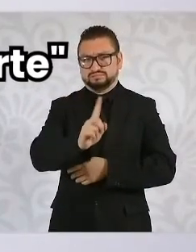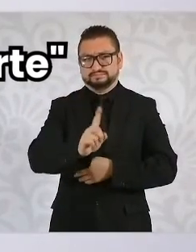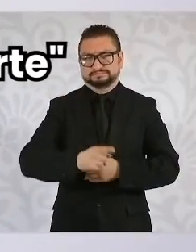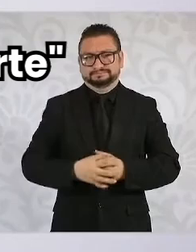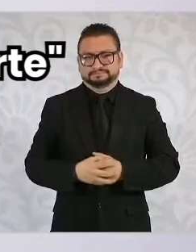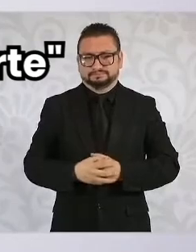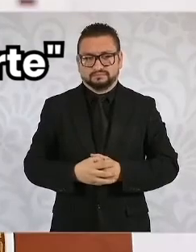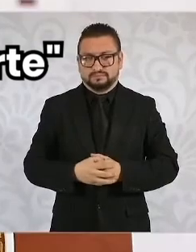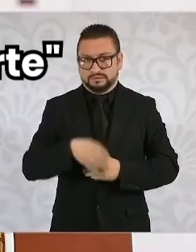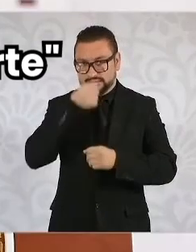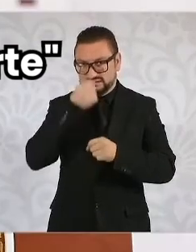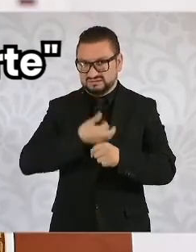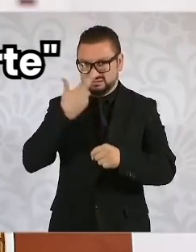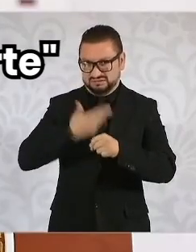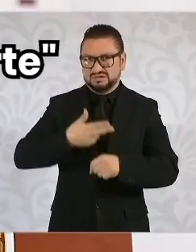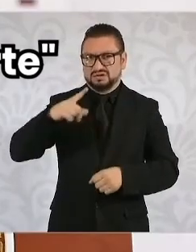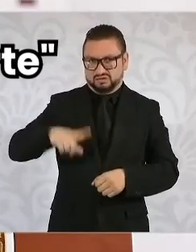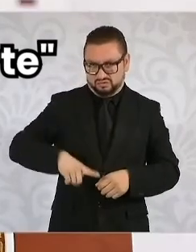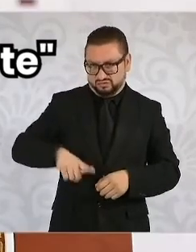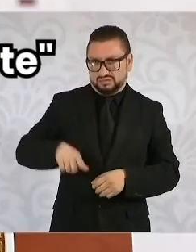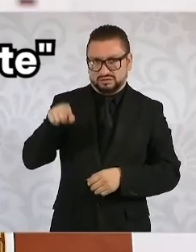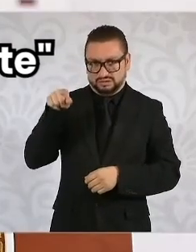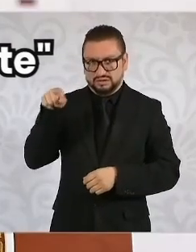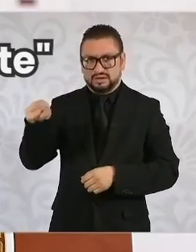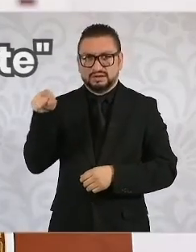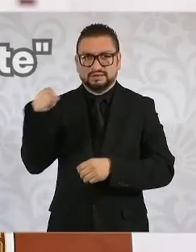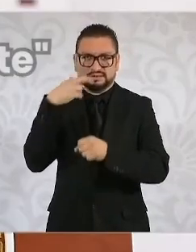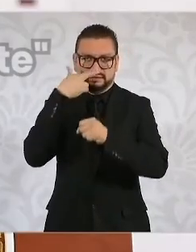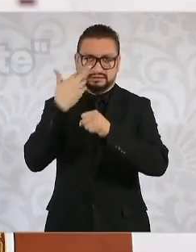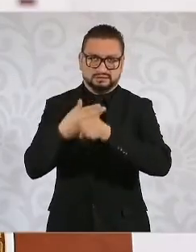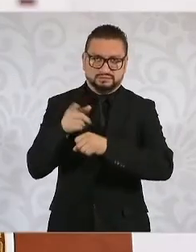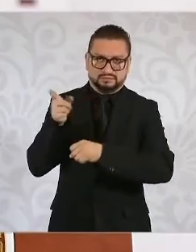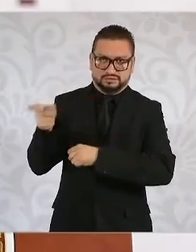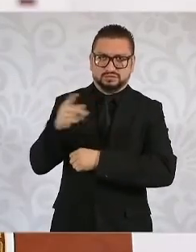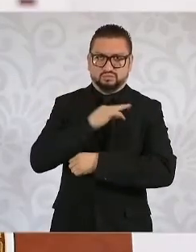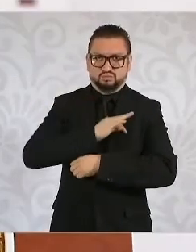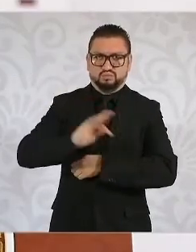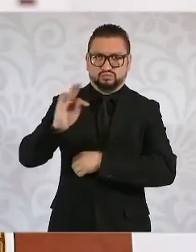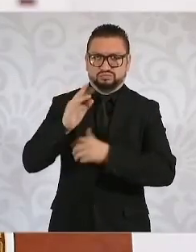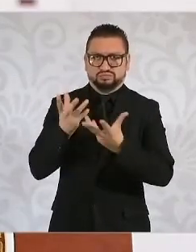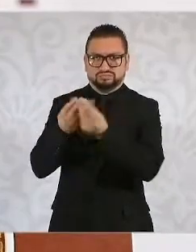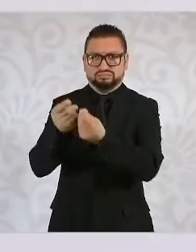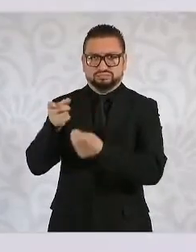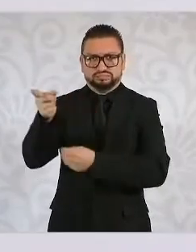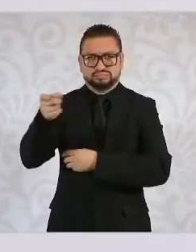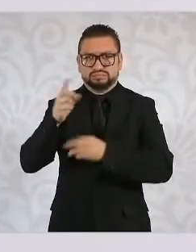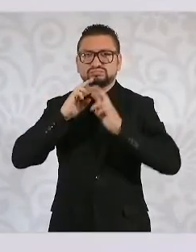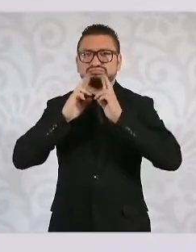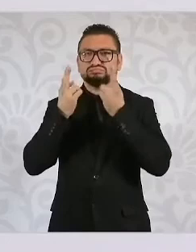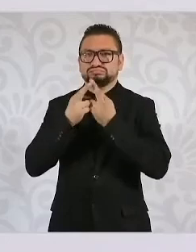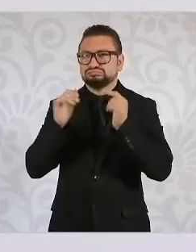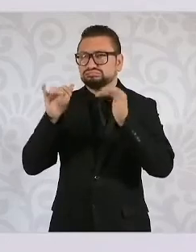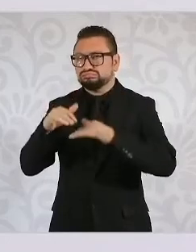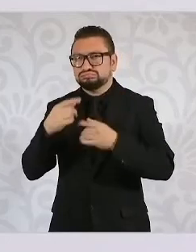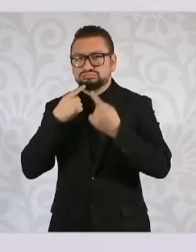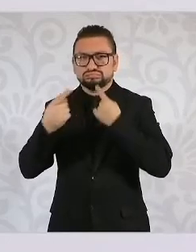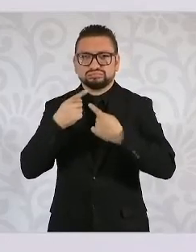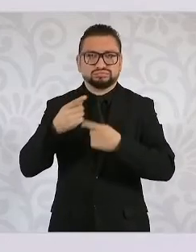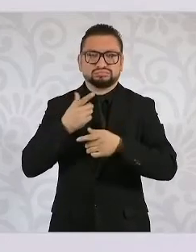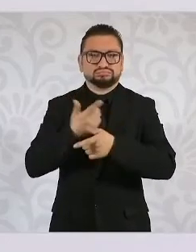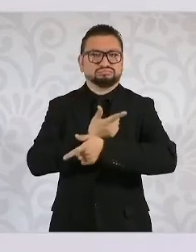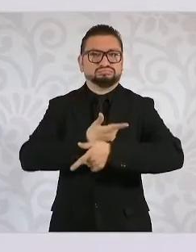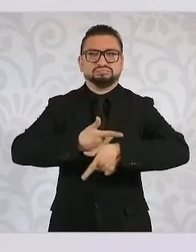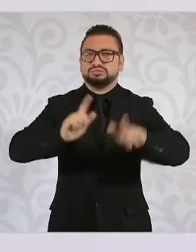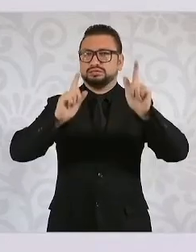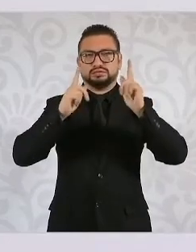La Secretaría de Gobernación, en todo caso, tiene la atribución para reunirse con cualquier